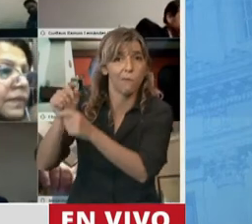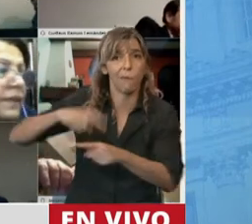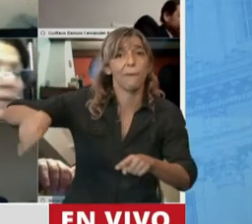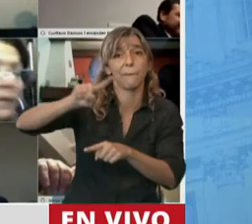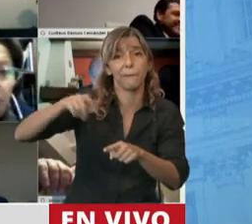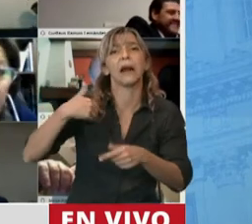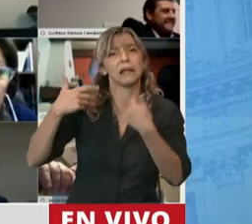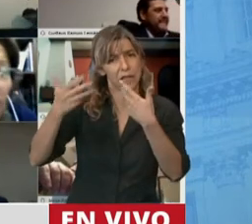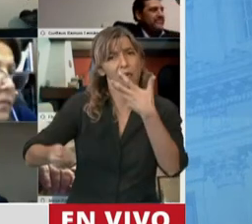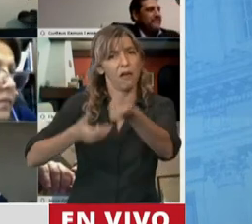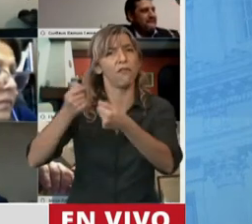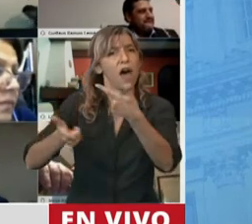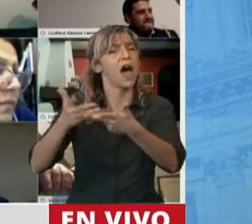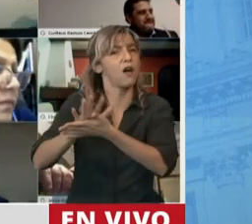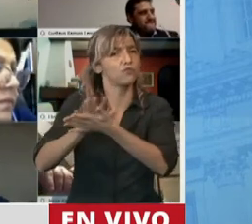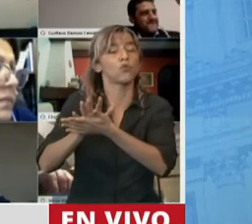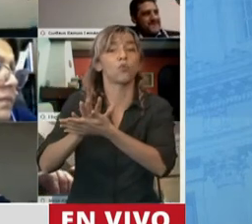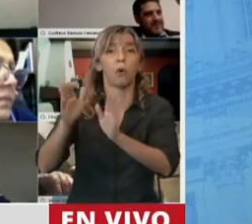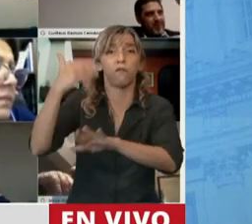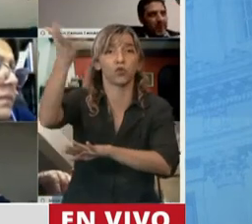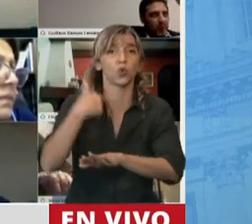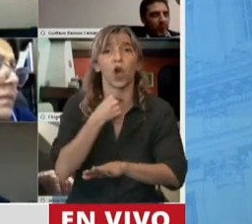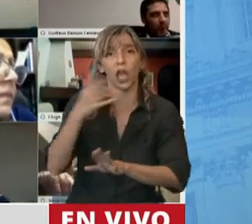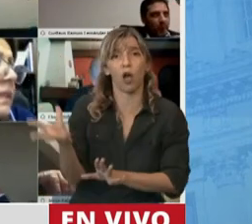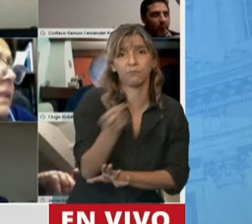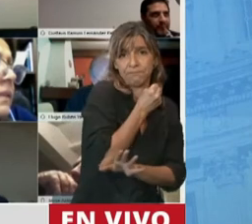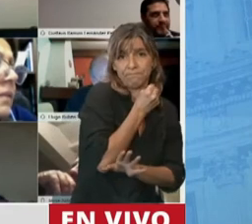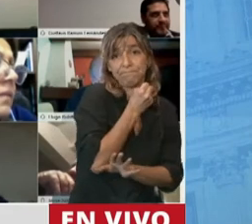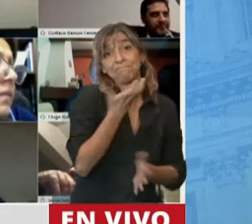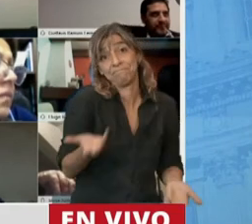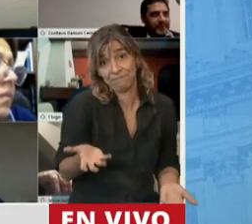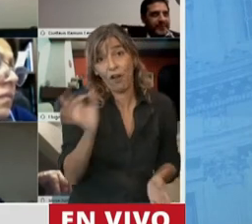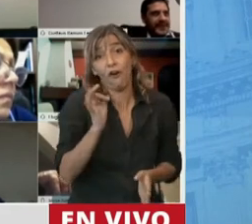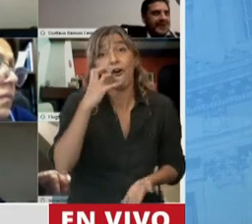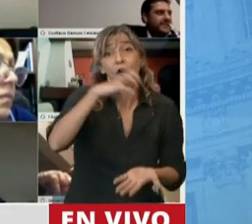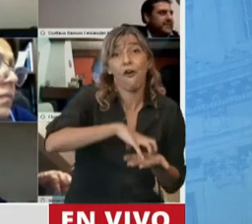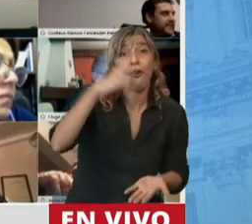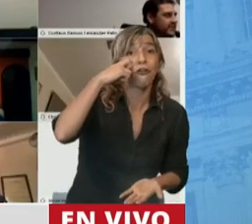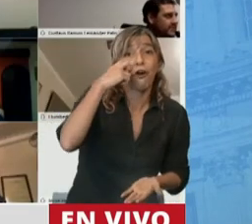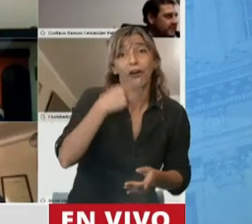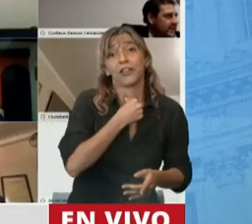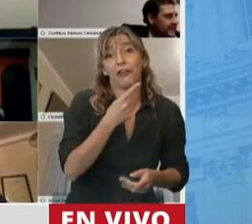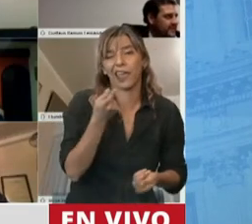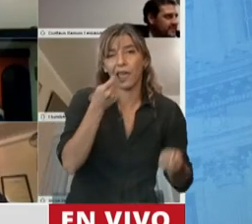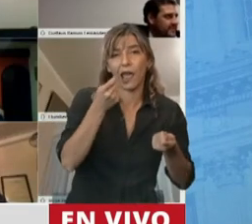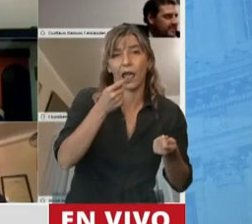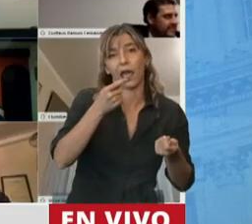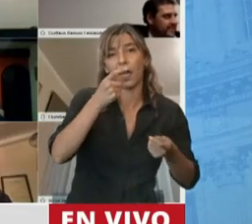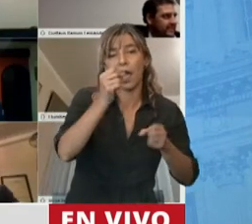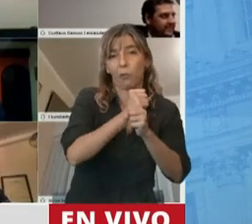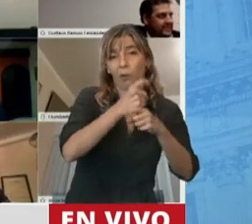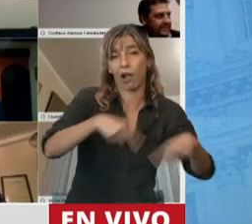que solo nos trajeron dolores de cabezas o usar el Congreso para legitimar irregularidades, no va.